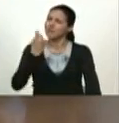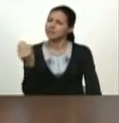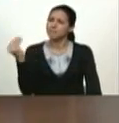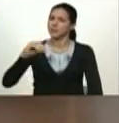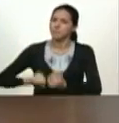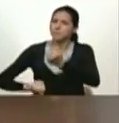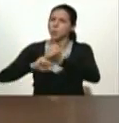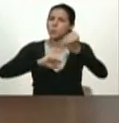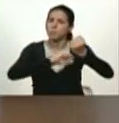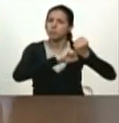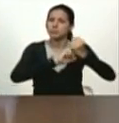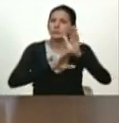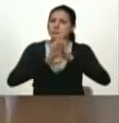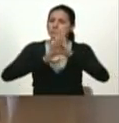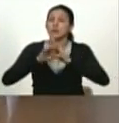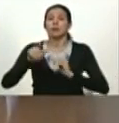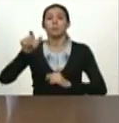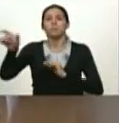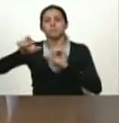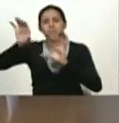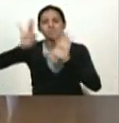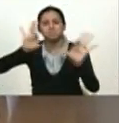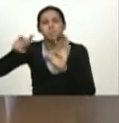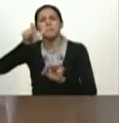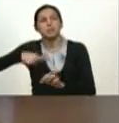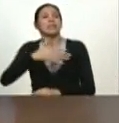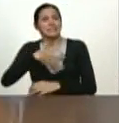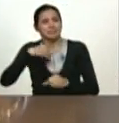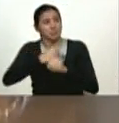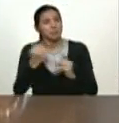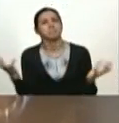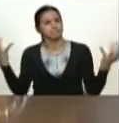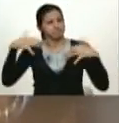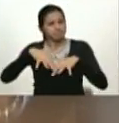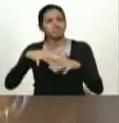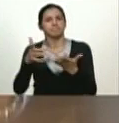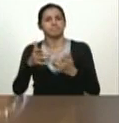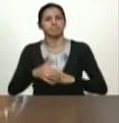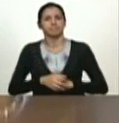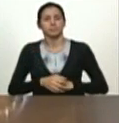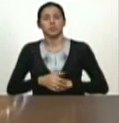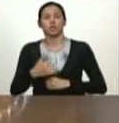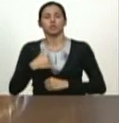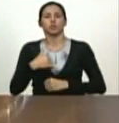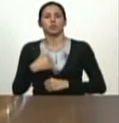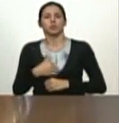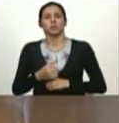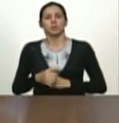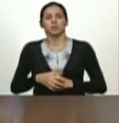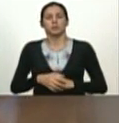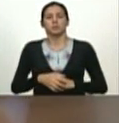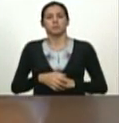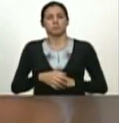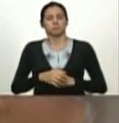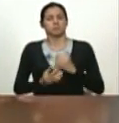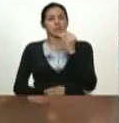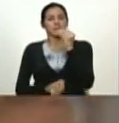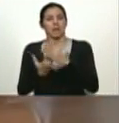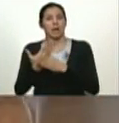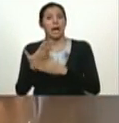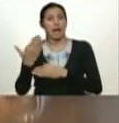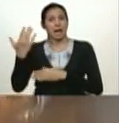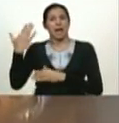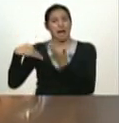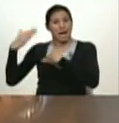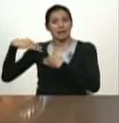crecer buscar gente que quiera hacerlo y he creado algo que nació hace muchos años pero se fue quedando